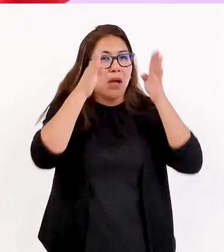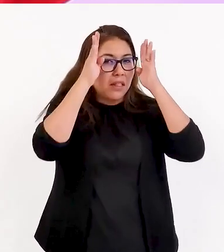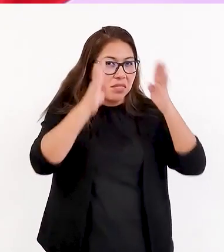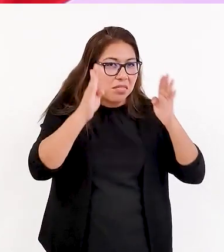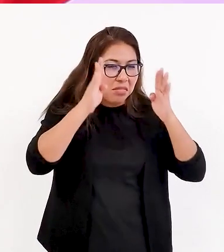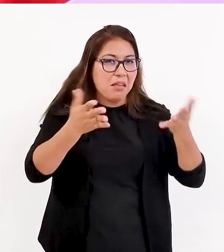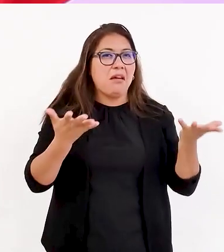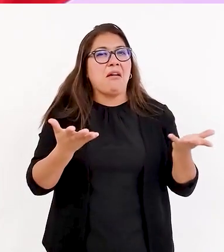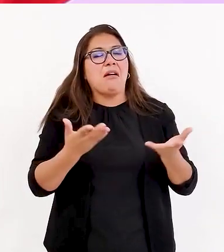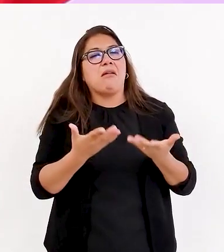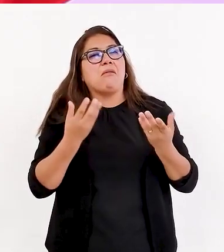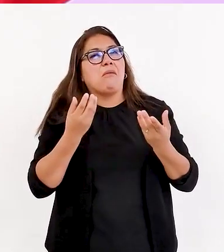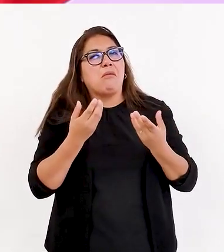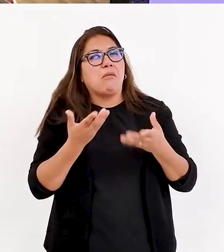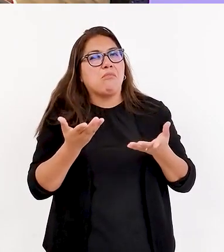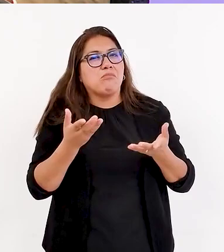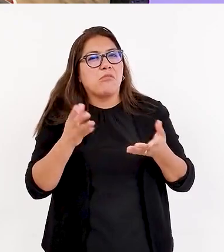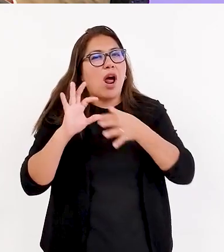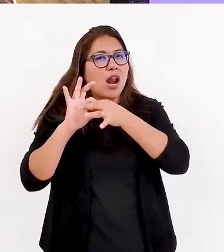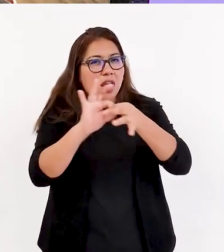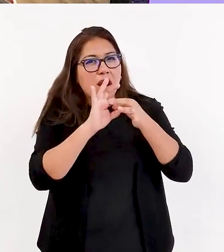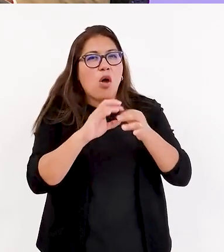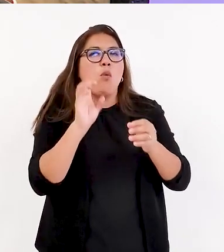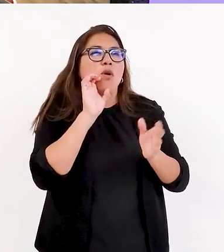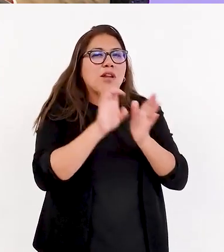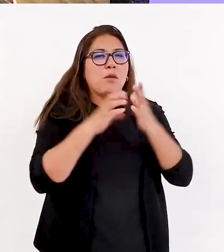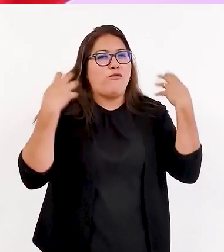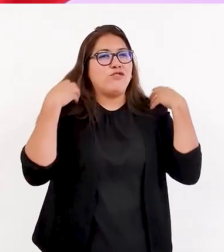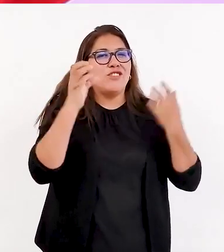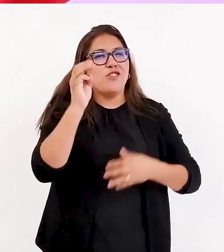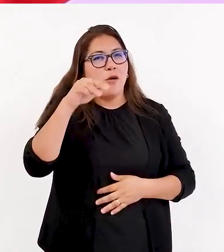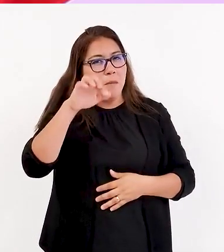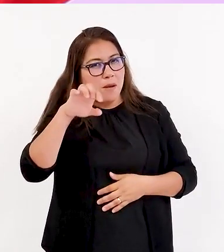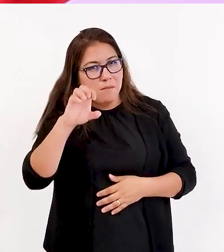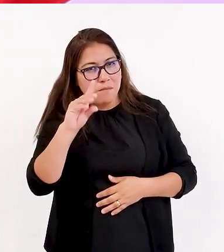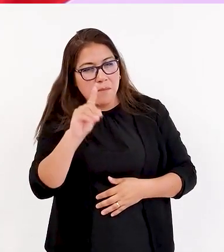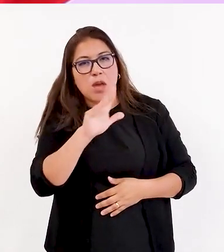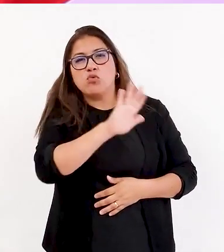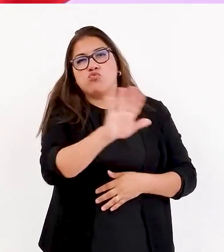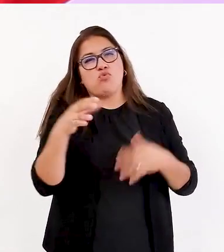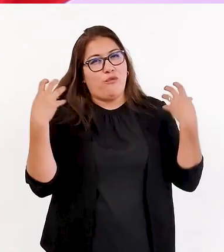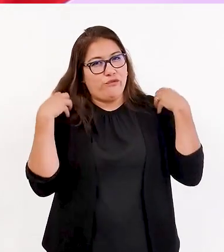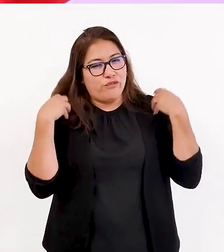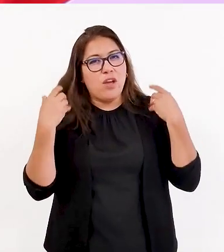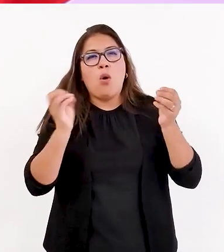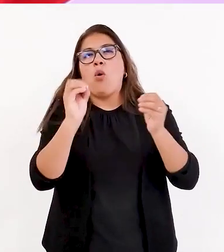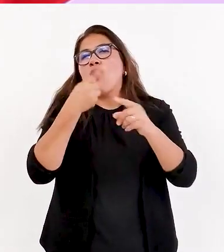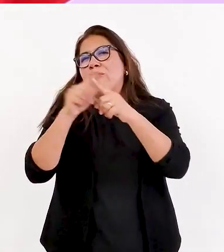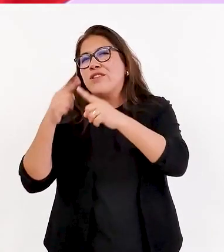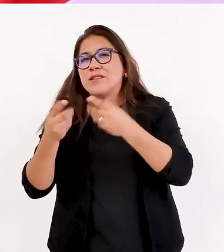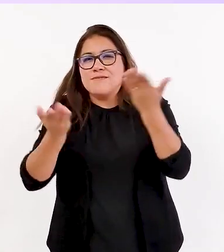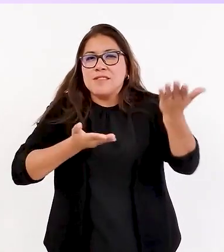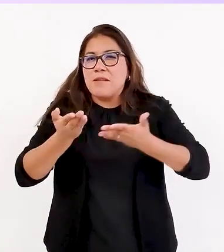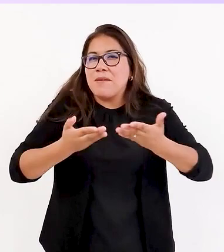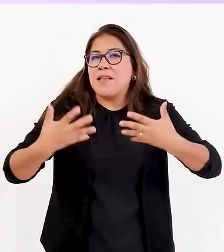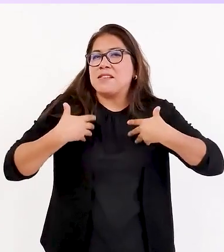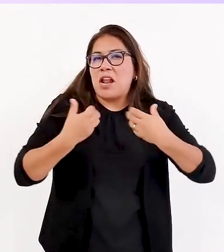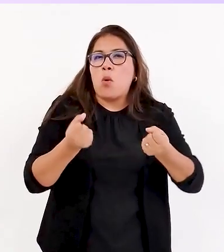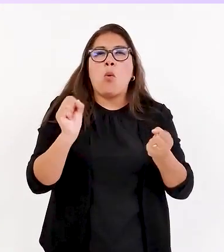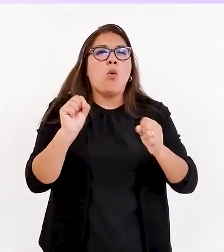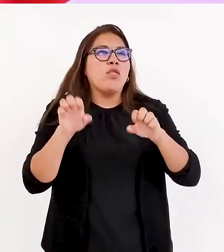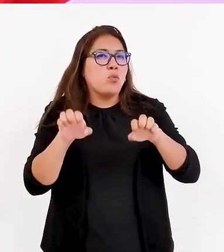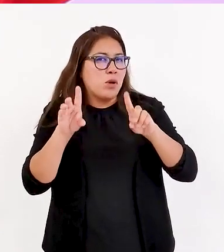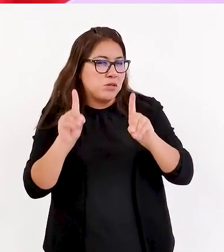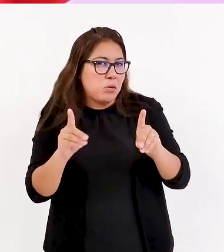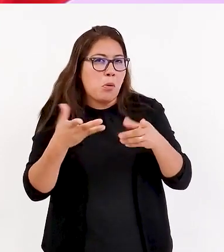les atiende, ¿no? De manera, en alianza con las OMAPETS, por ejemplo, de sus lugares o de repente con el servicio de salud o educación que